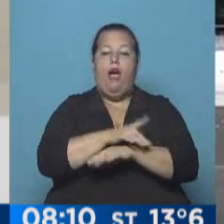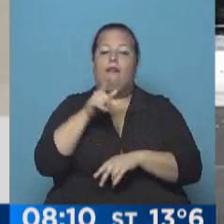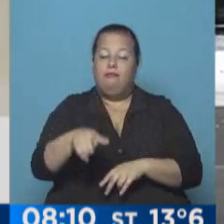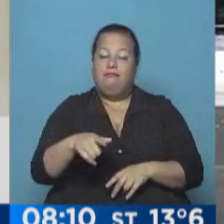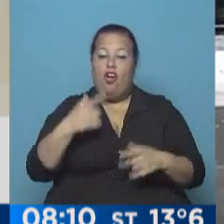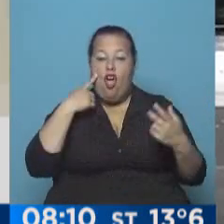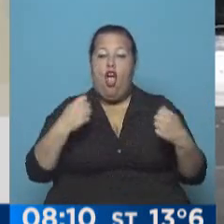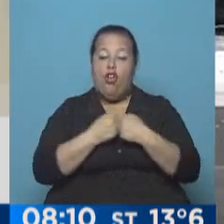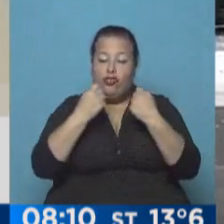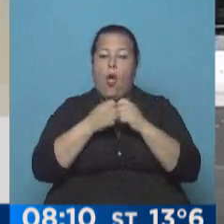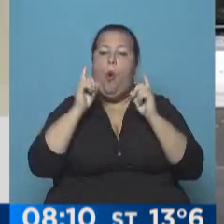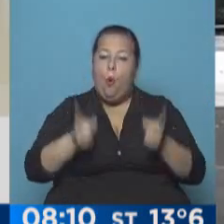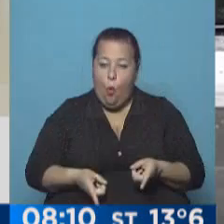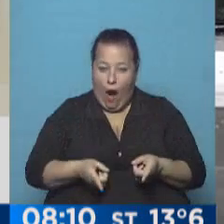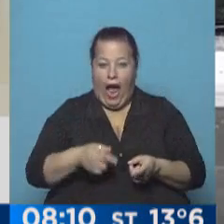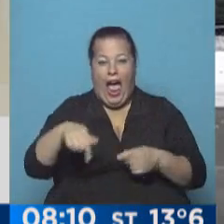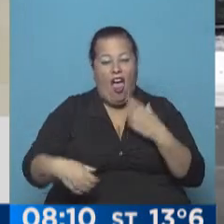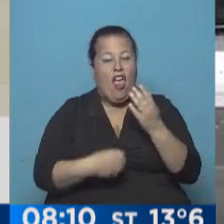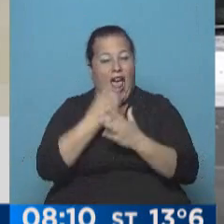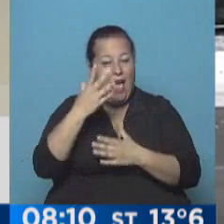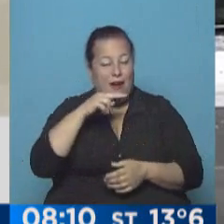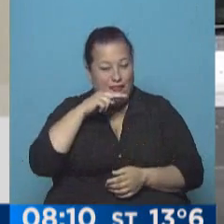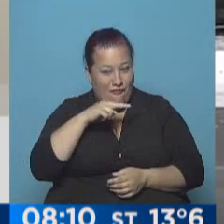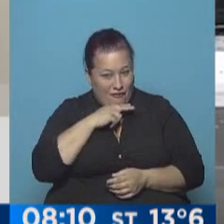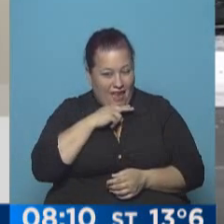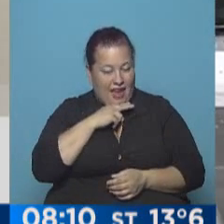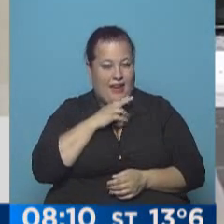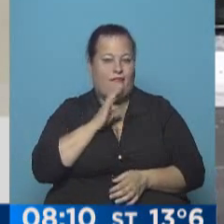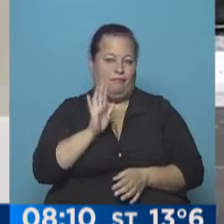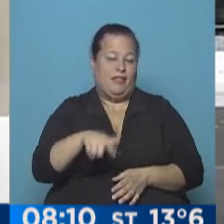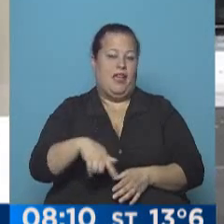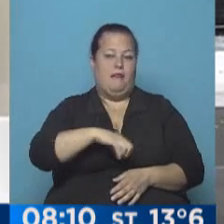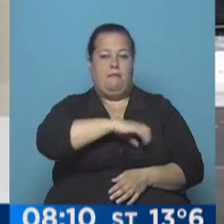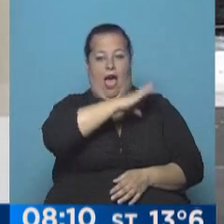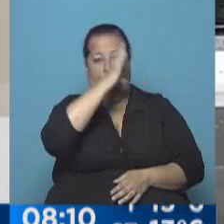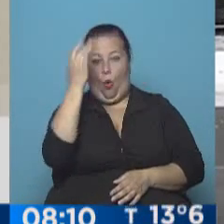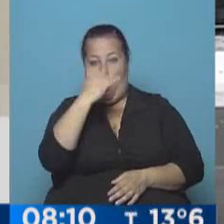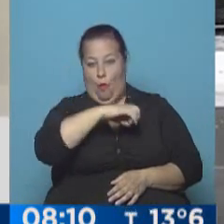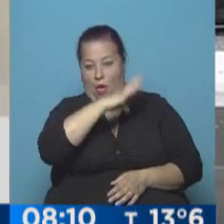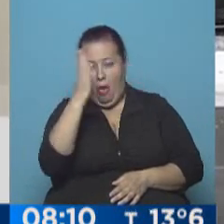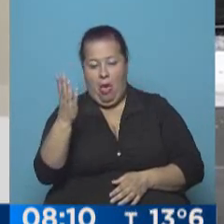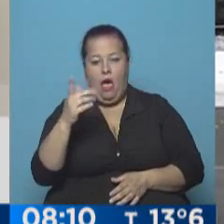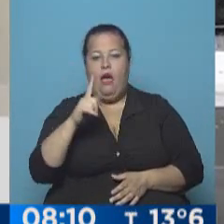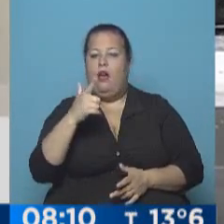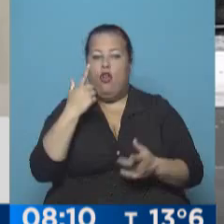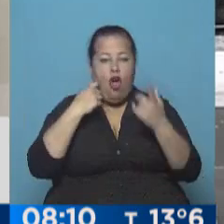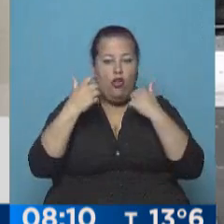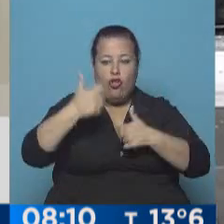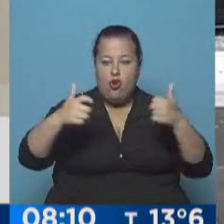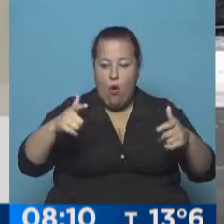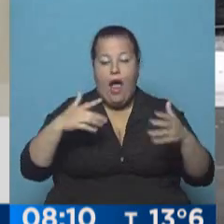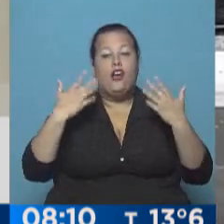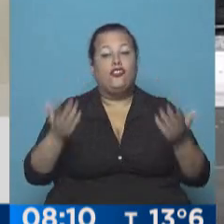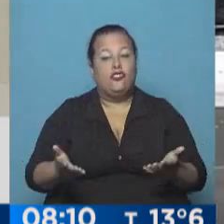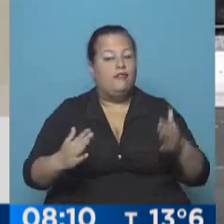controles, pese a que estamos en la mañana de viernes, o sea, tras noche del jueves, no se estaban realizando. Así